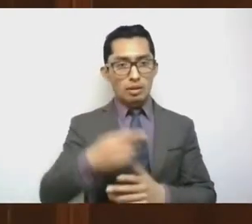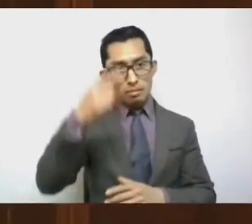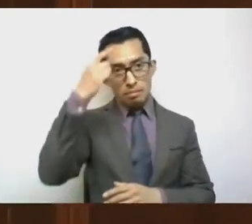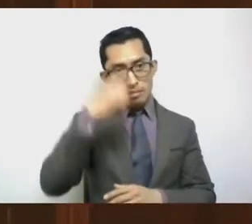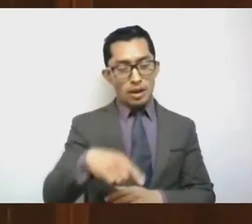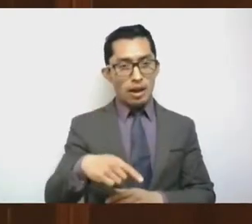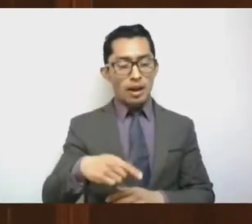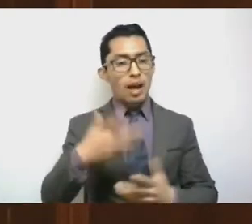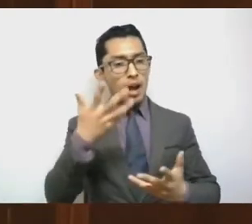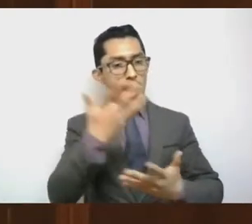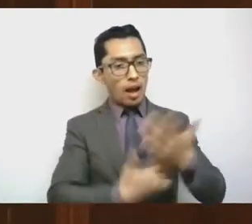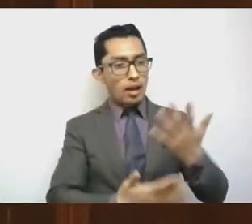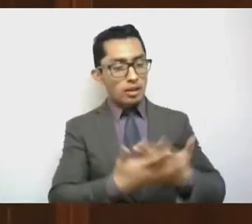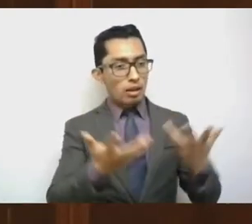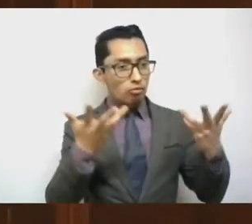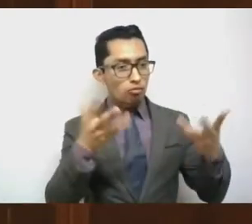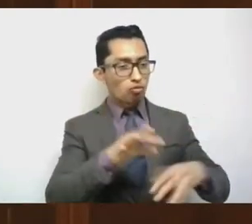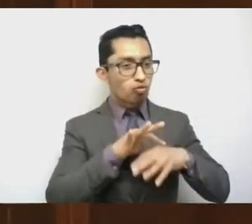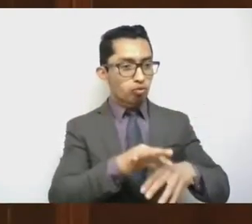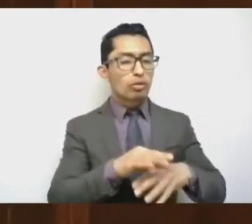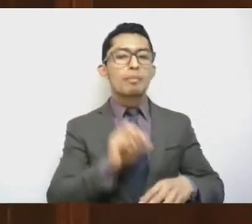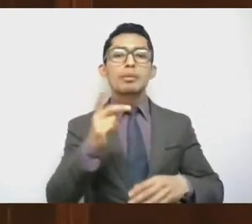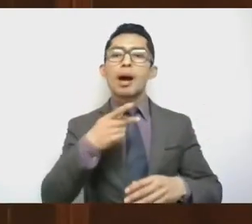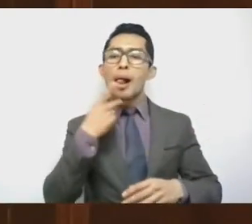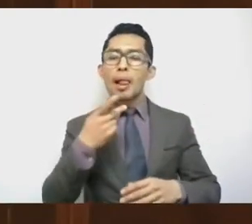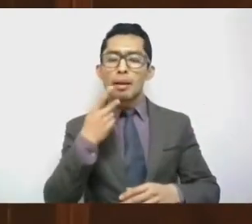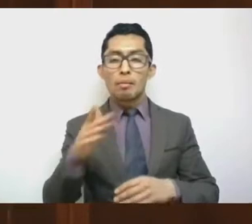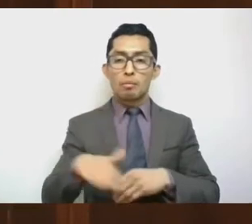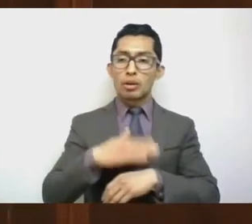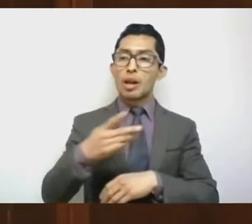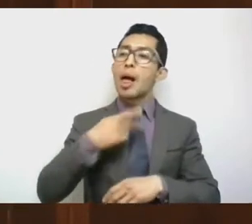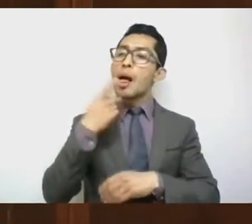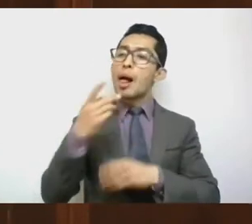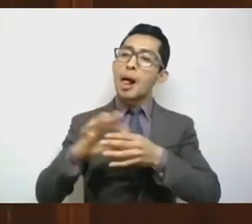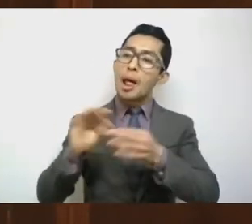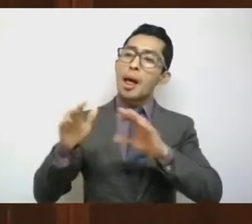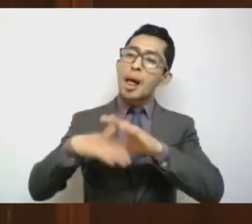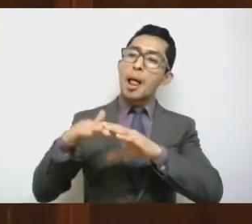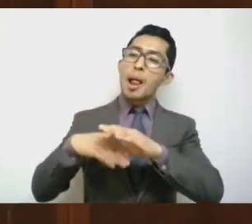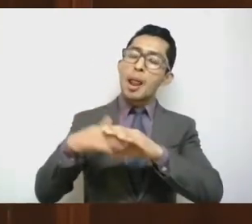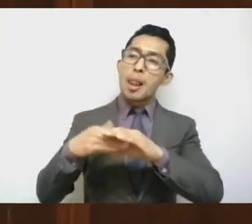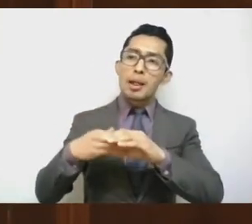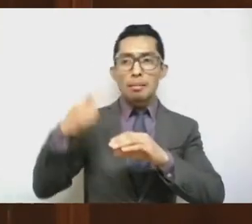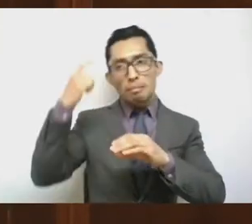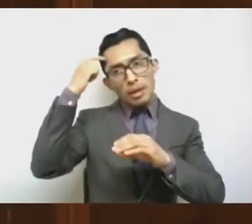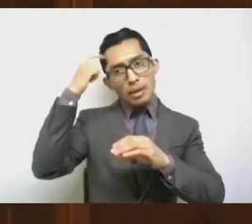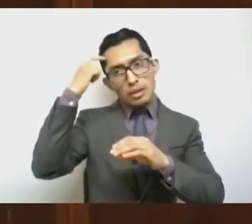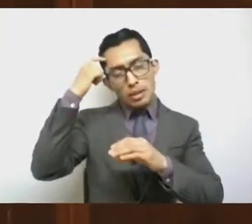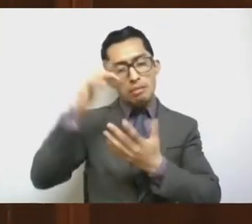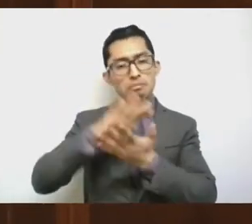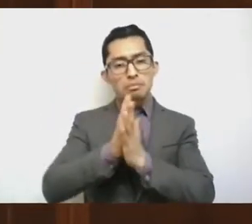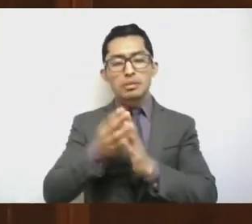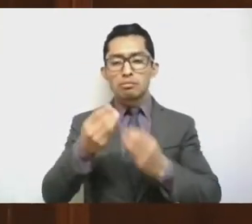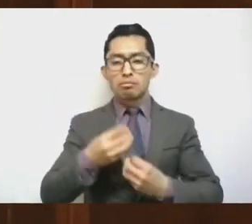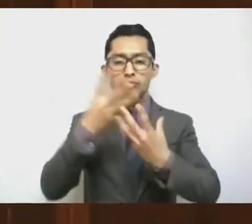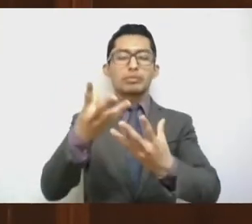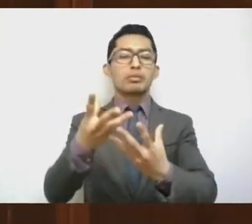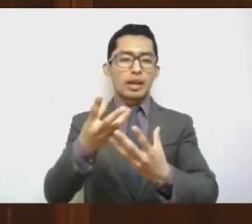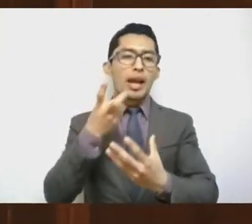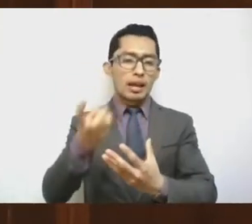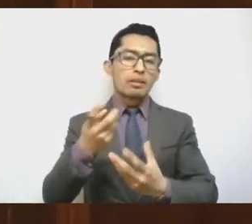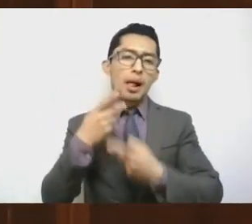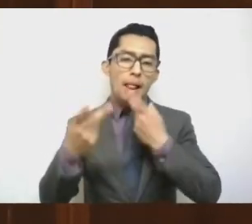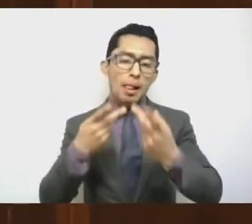traducida en el discurso, porque el discurso no es otra cosa más que el reflejo del pensamiento. Y el